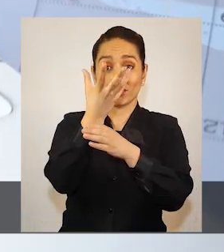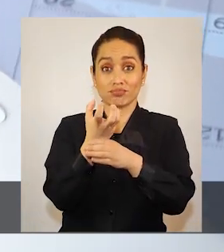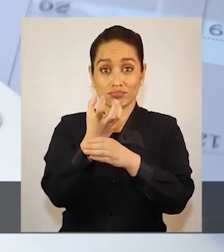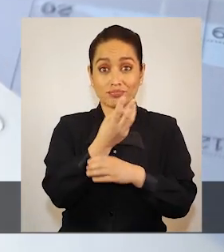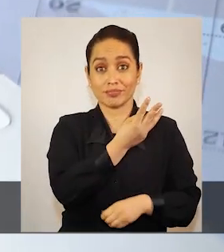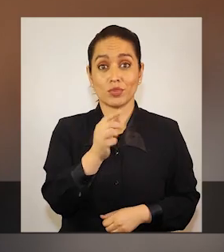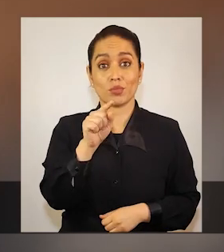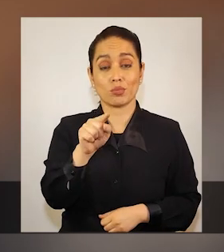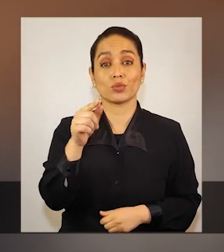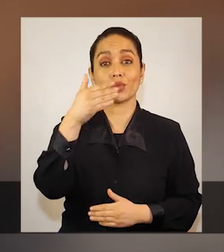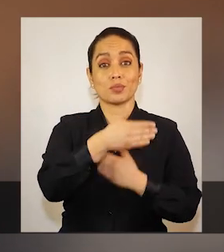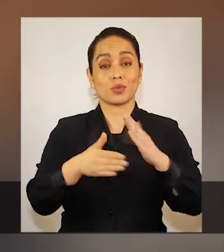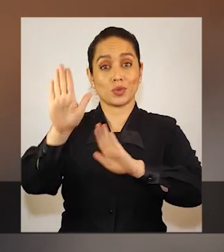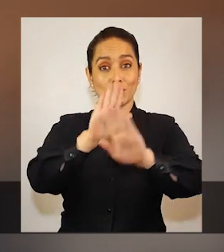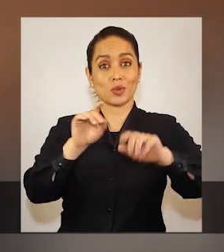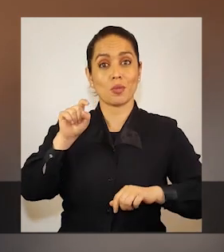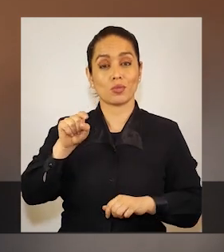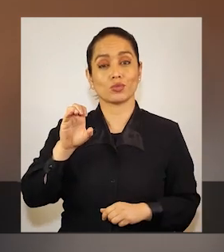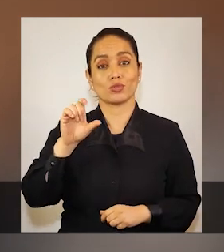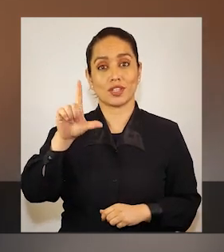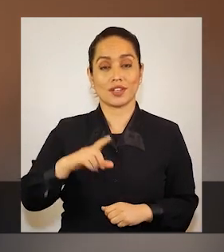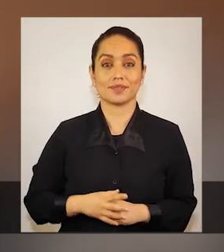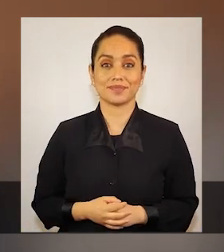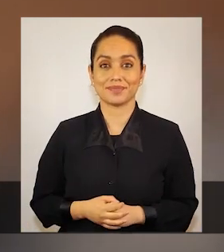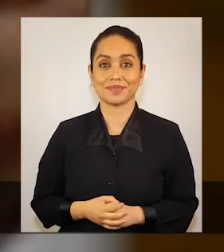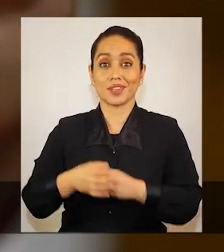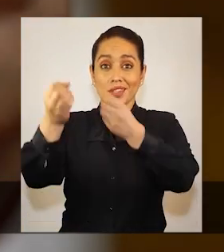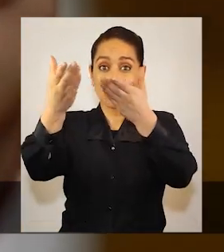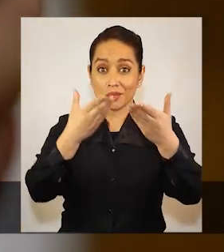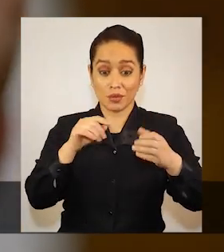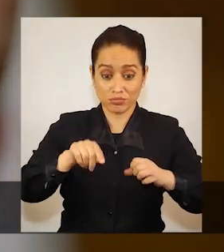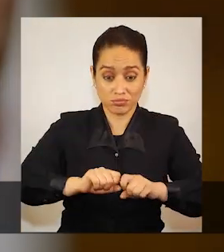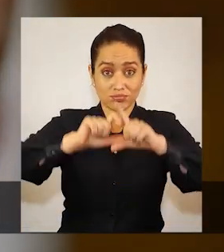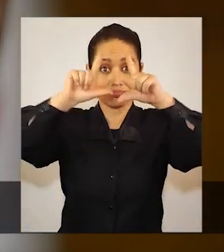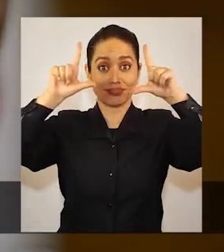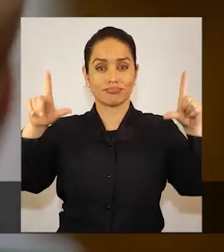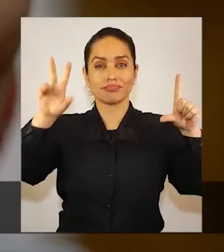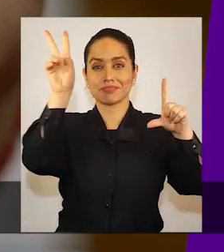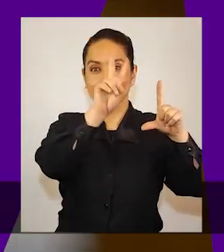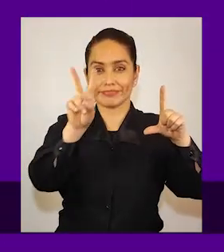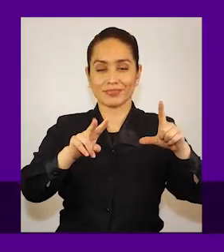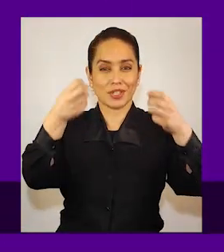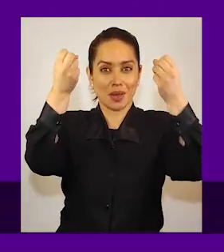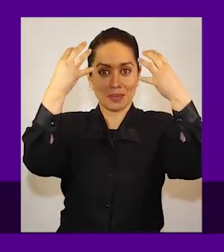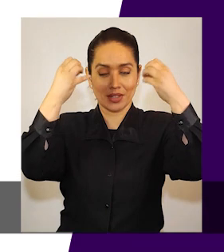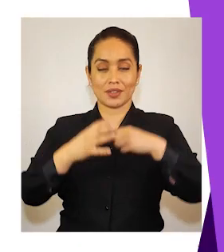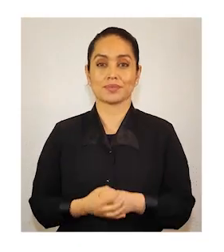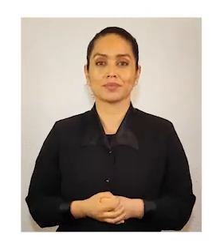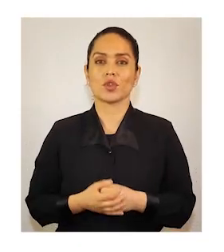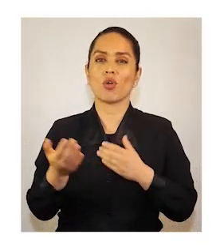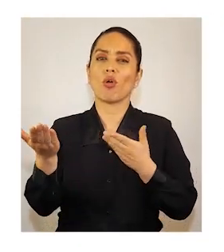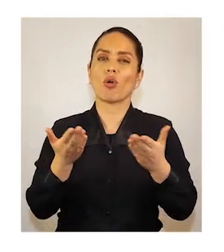disponibles en la página web mecuidotecuido.cl Te invitamos a visitar la página y revisarlos.